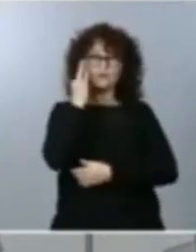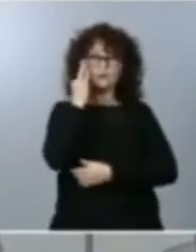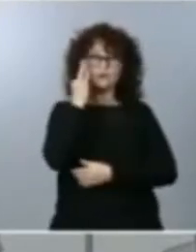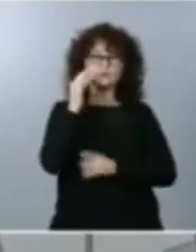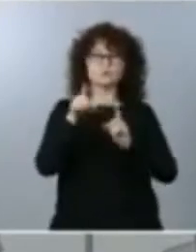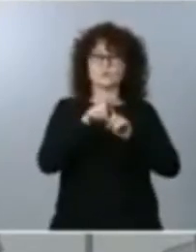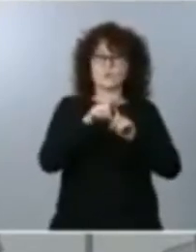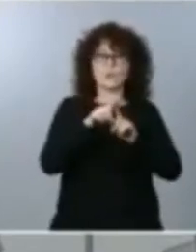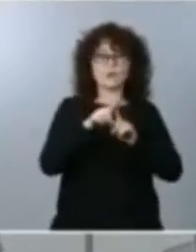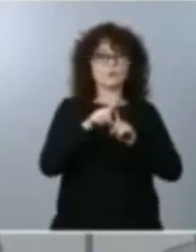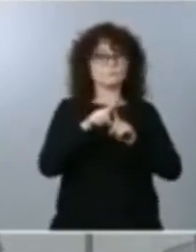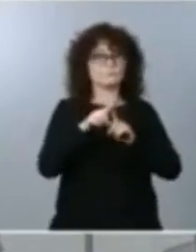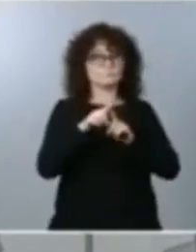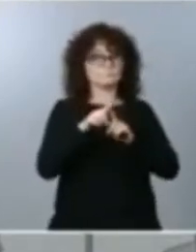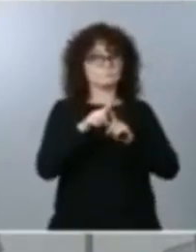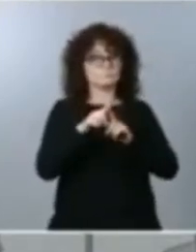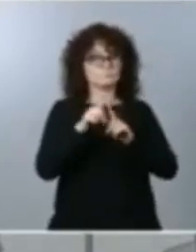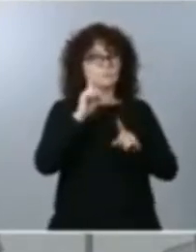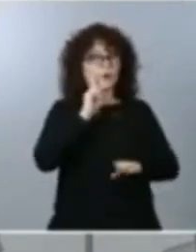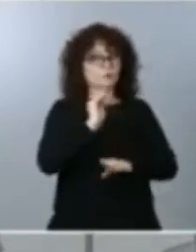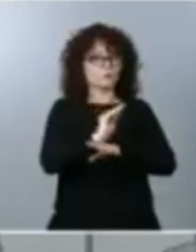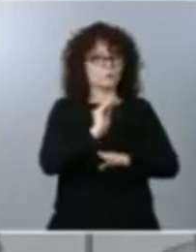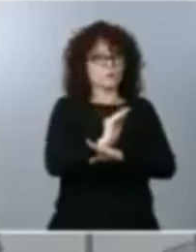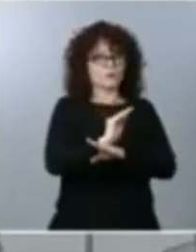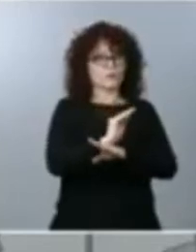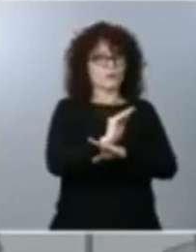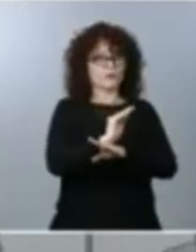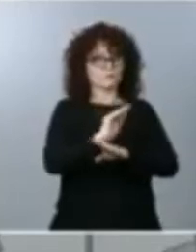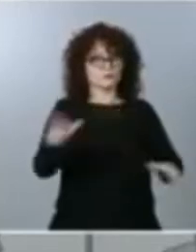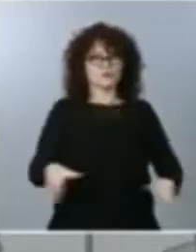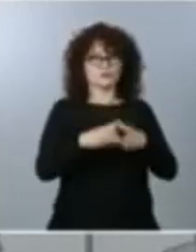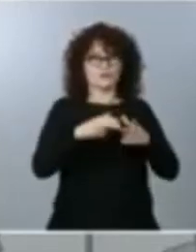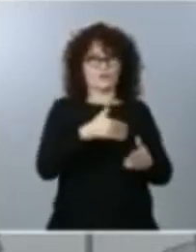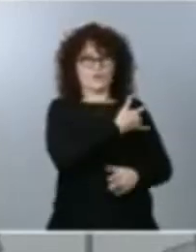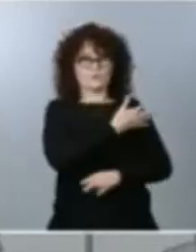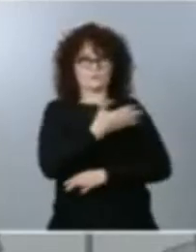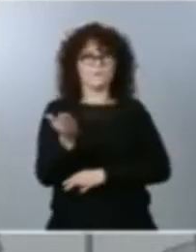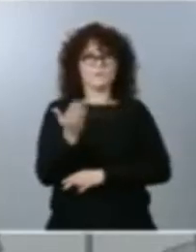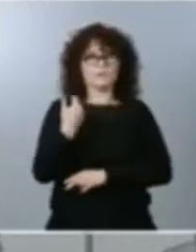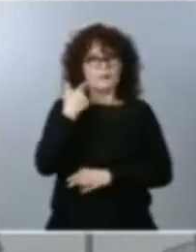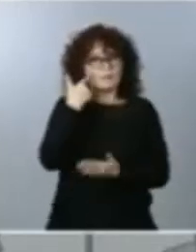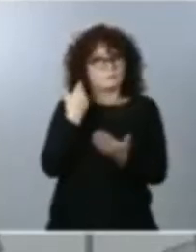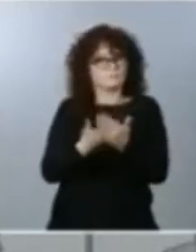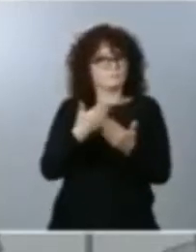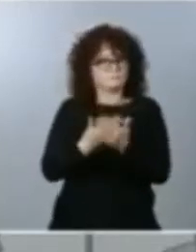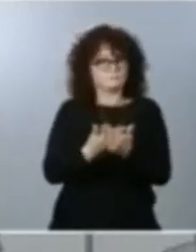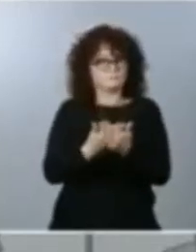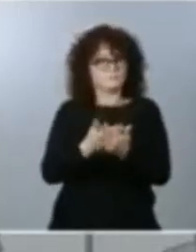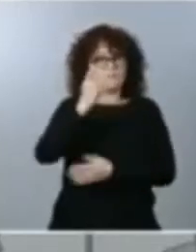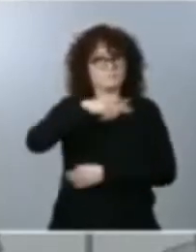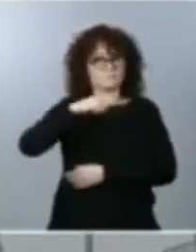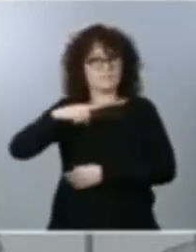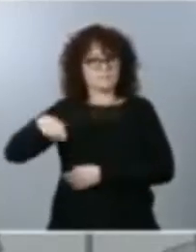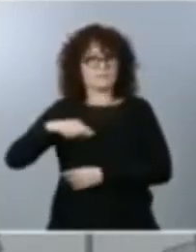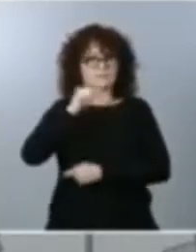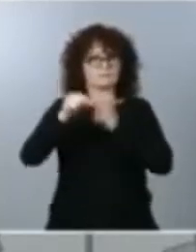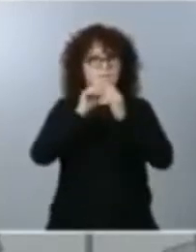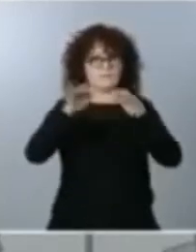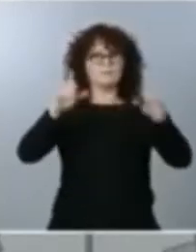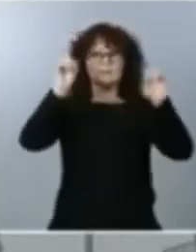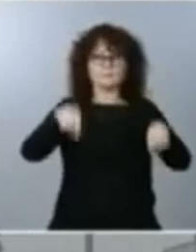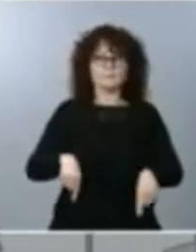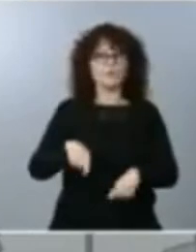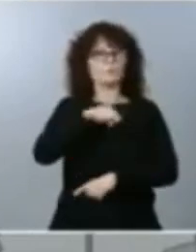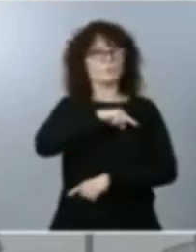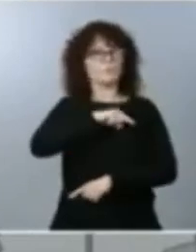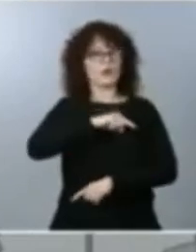la resistencia que el pueblo español ha demostrado durante estos largos meses de pandemia y también con la moral de victoria, pues